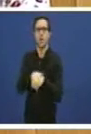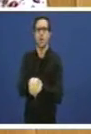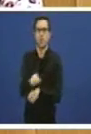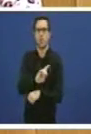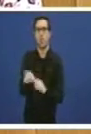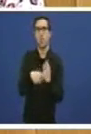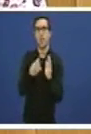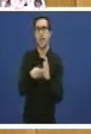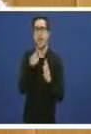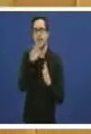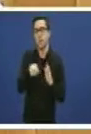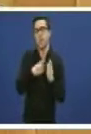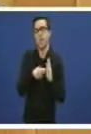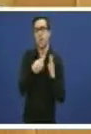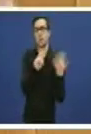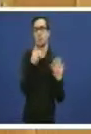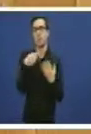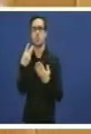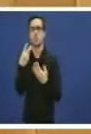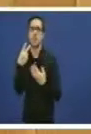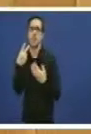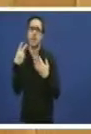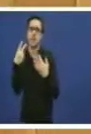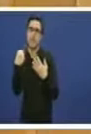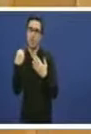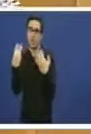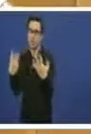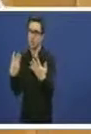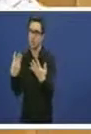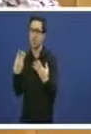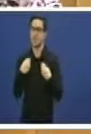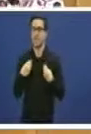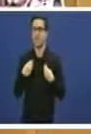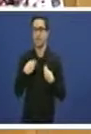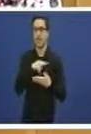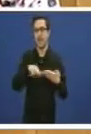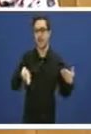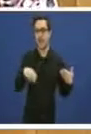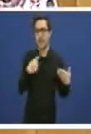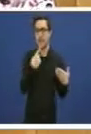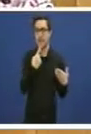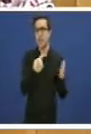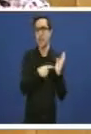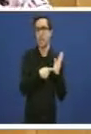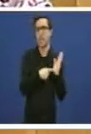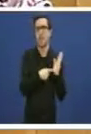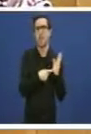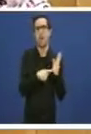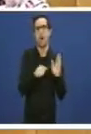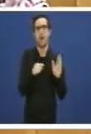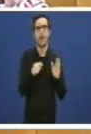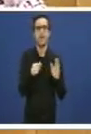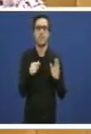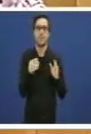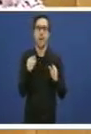vigor de Saúde de Galiza, establece ainda, ata que vostedes a modifiquen, o direito a protección da saúde e